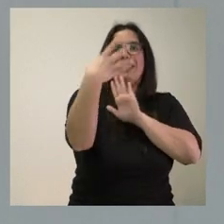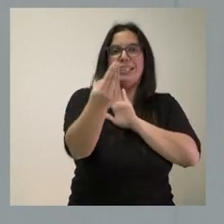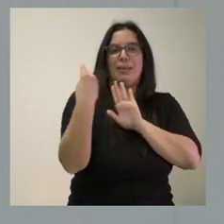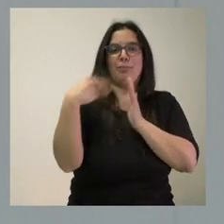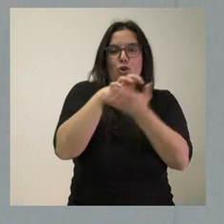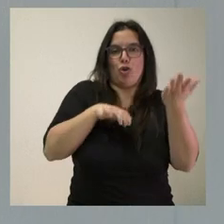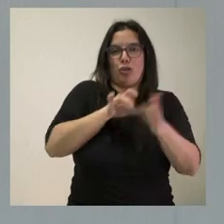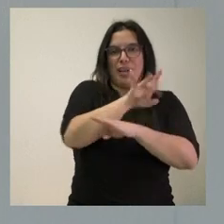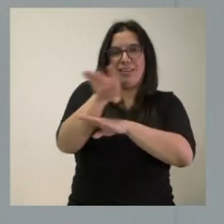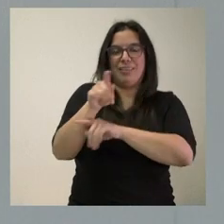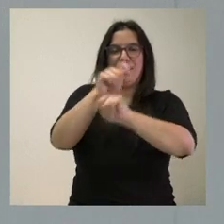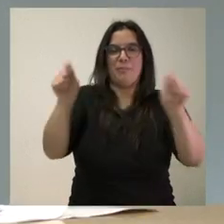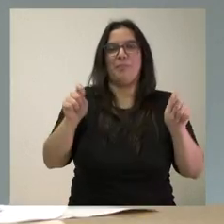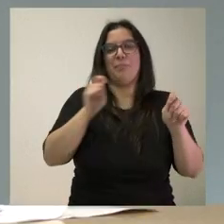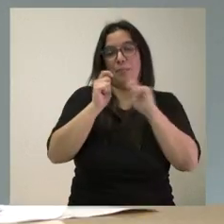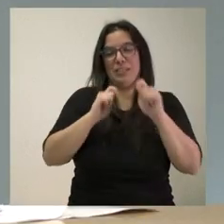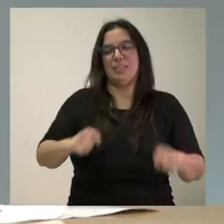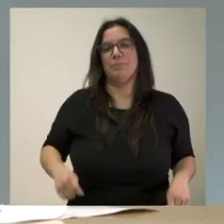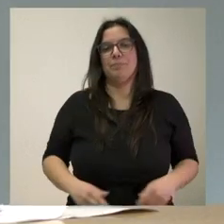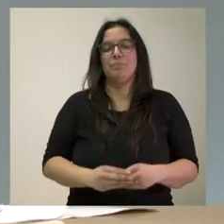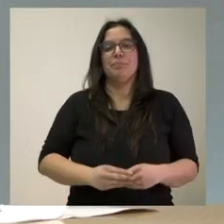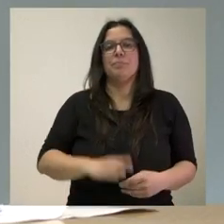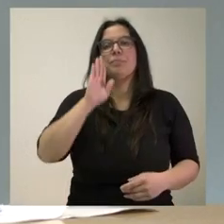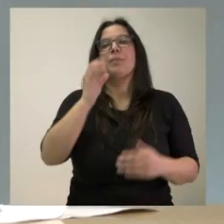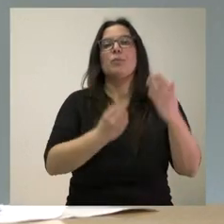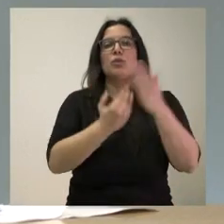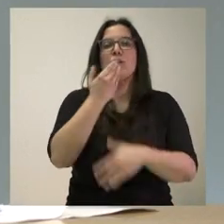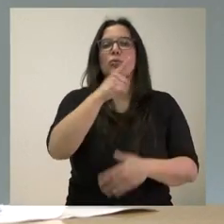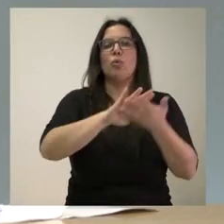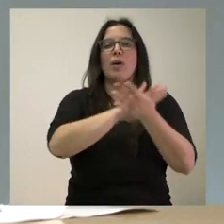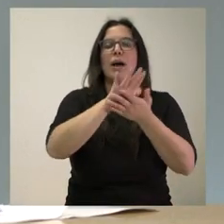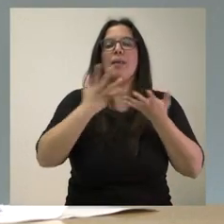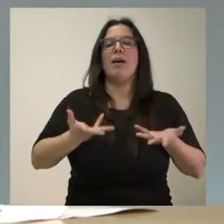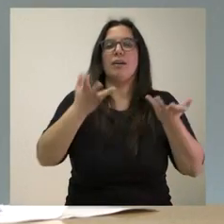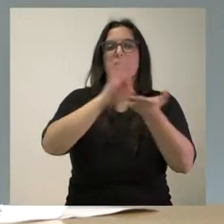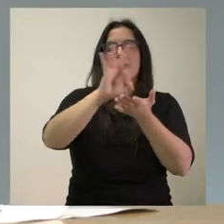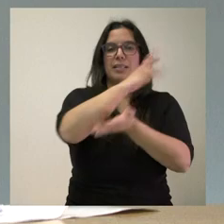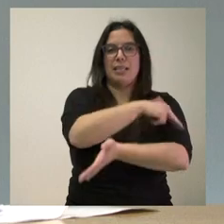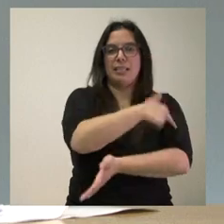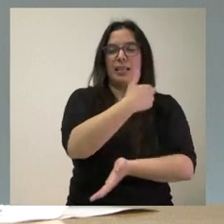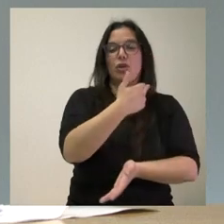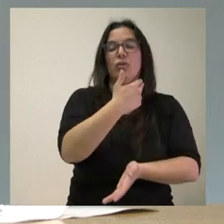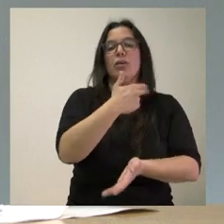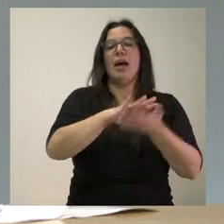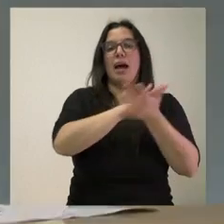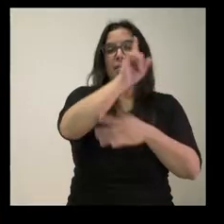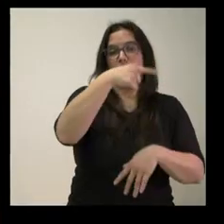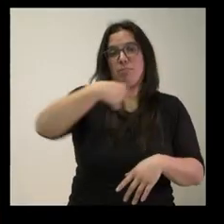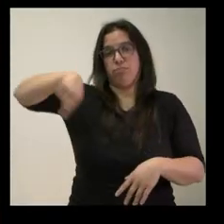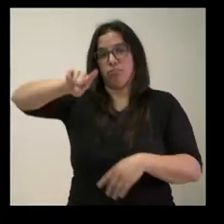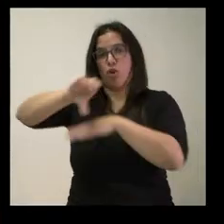de prensa que ustedes disponen. Buenos días. Nos habla de prestaciones sanitarias y nos remite a la nota de prensa de la Consejería de Sanidad